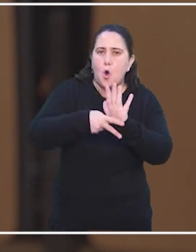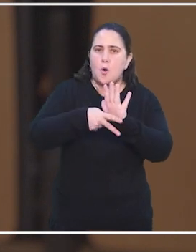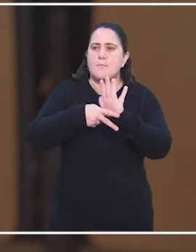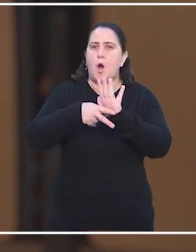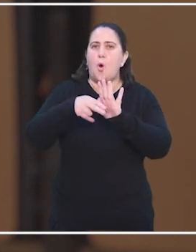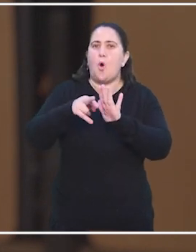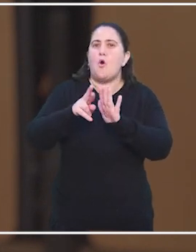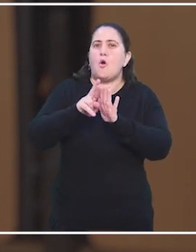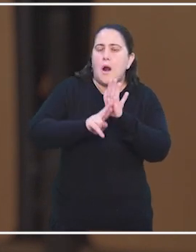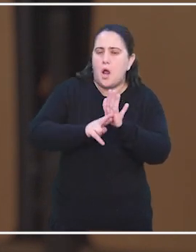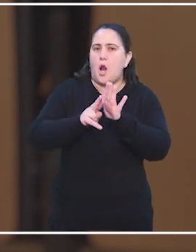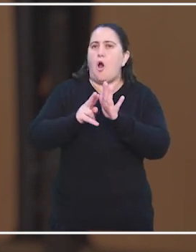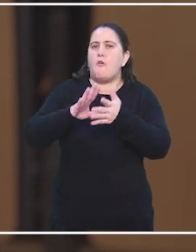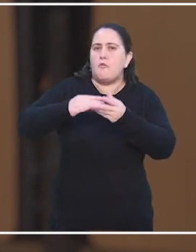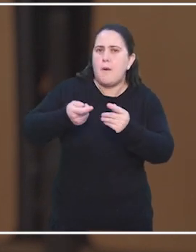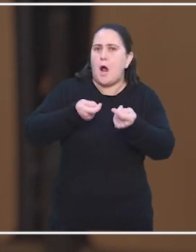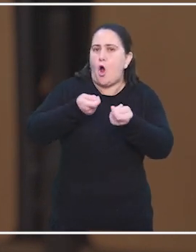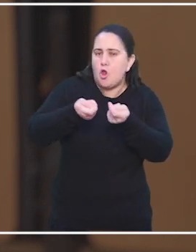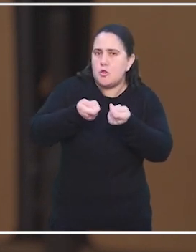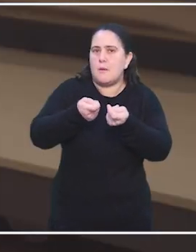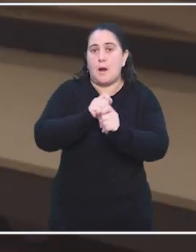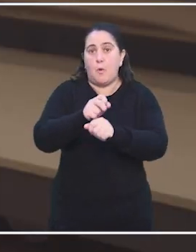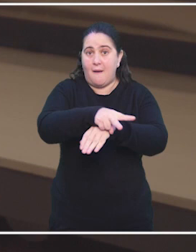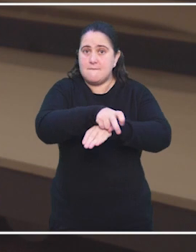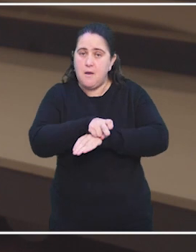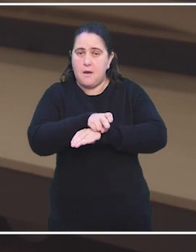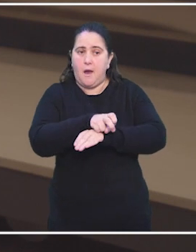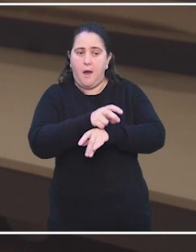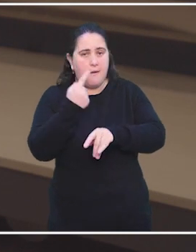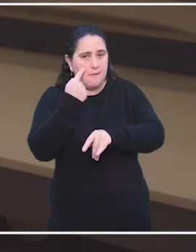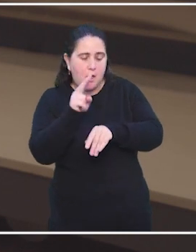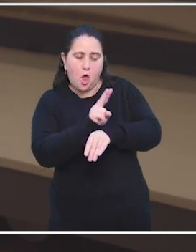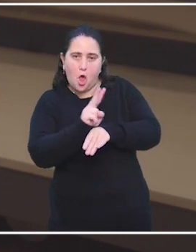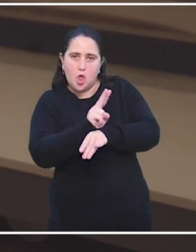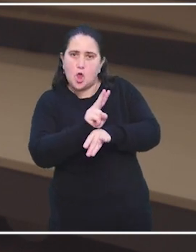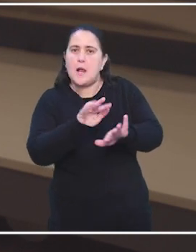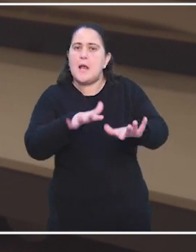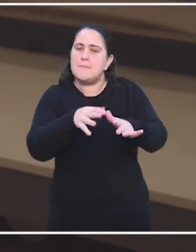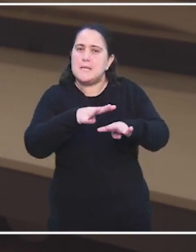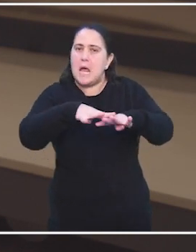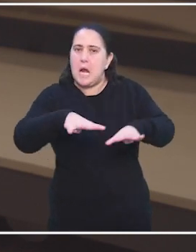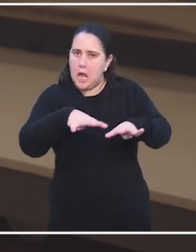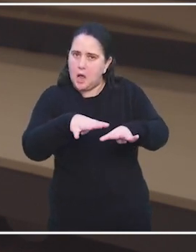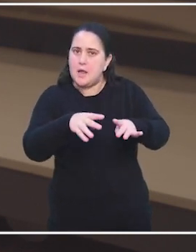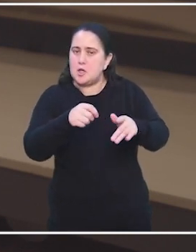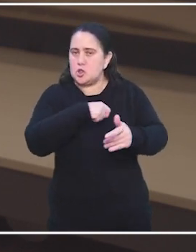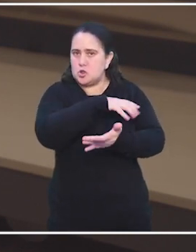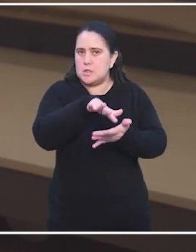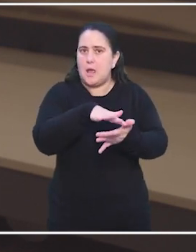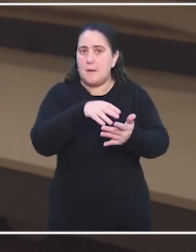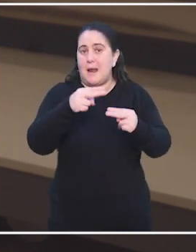y regulaciones que faciliten una fiscalización de lo que pasa en las redes para poder